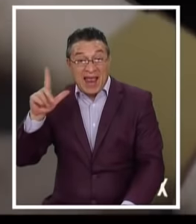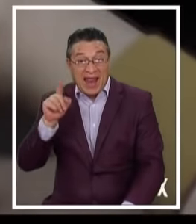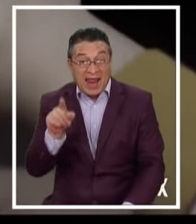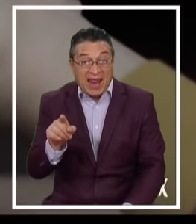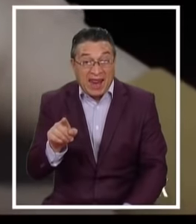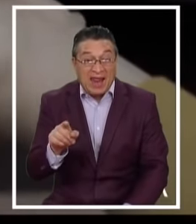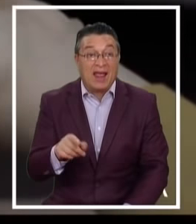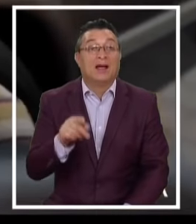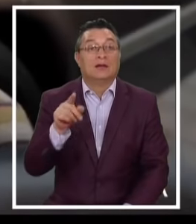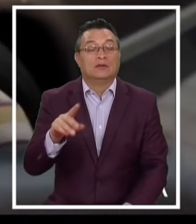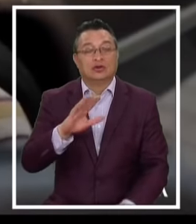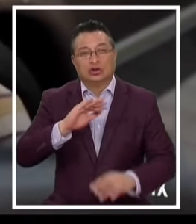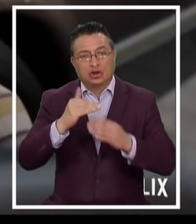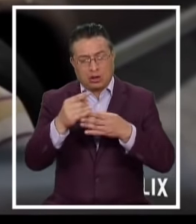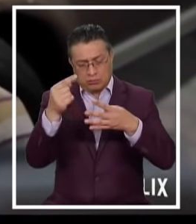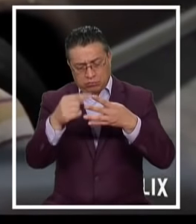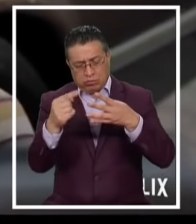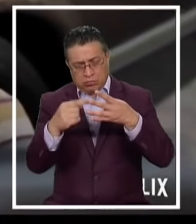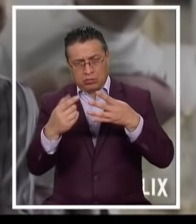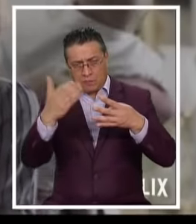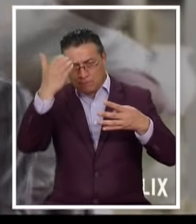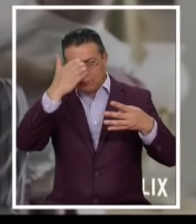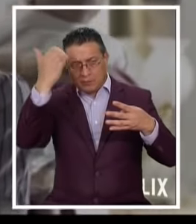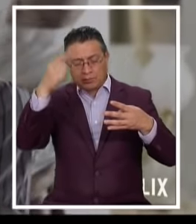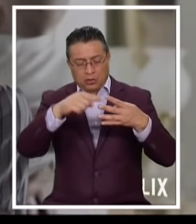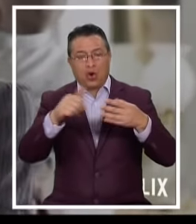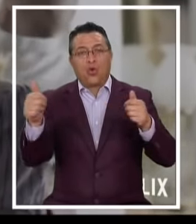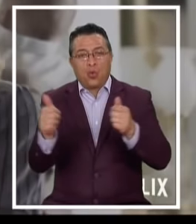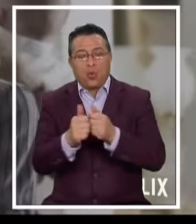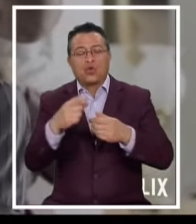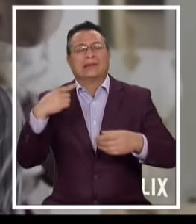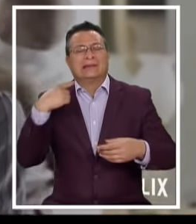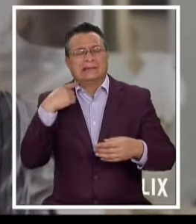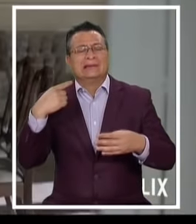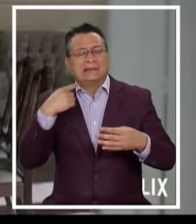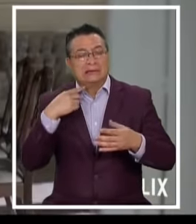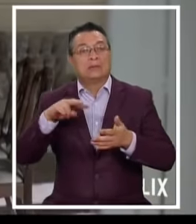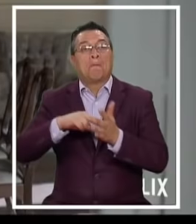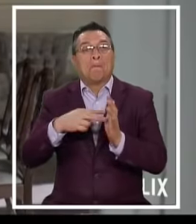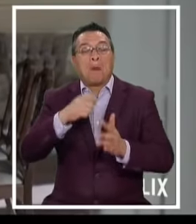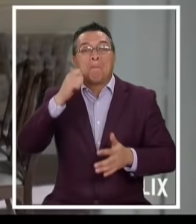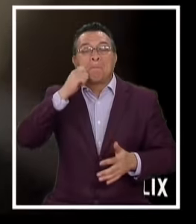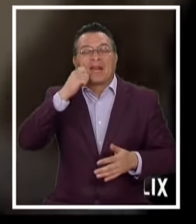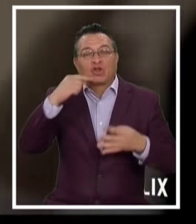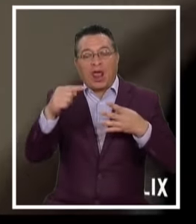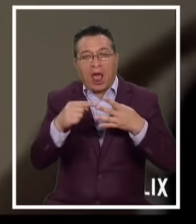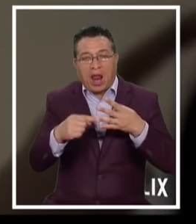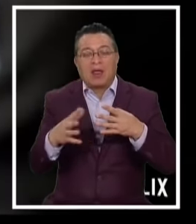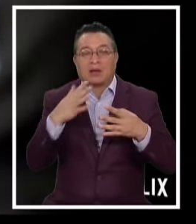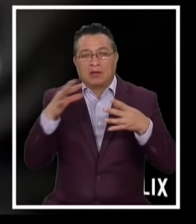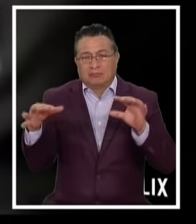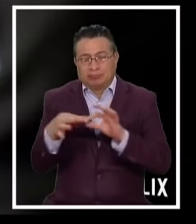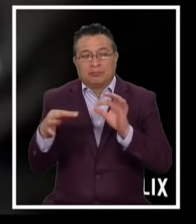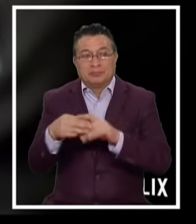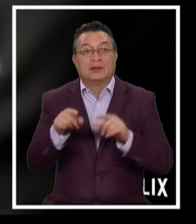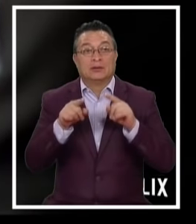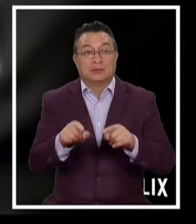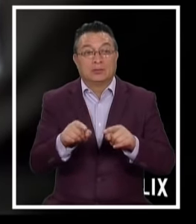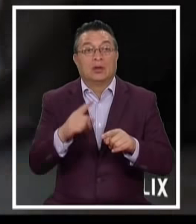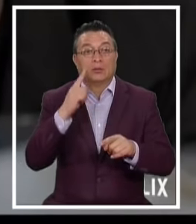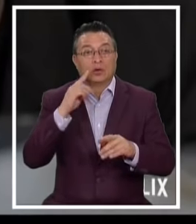Cada logro profesional Viene acompañado De una tragedia personal Enorme Y aquí vemos Cómo él está